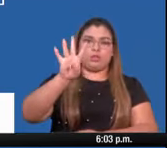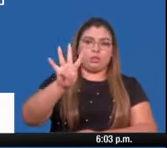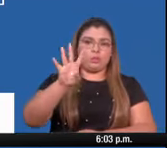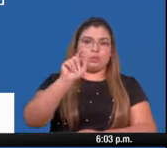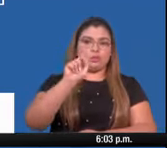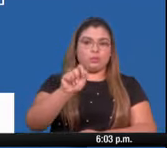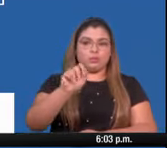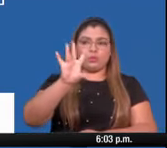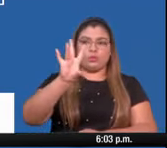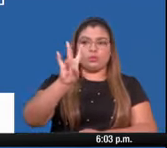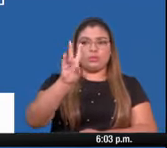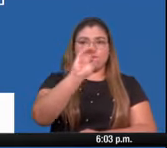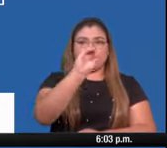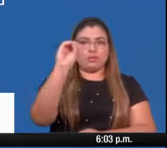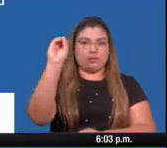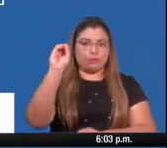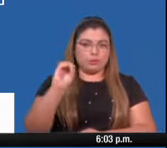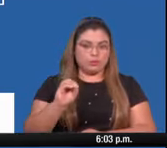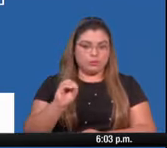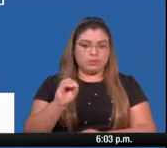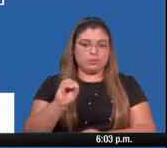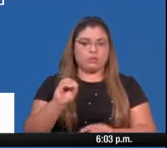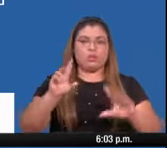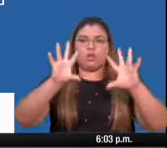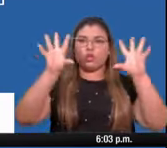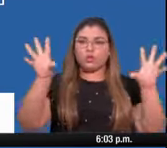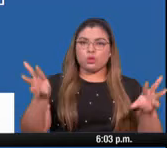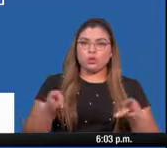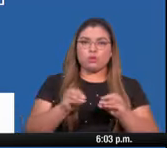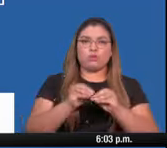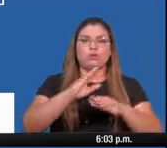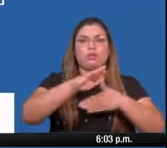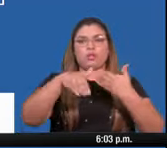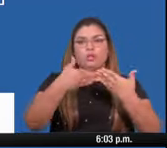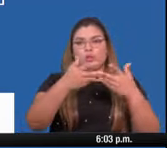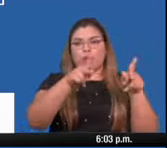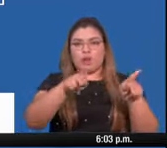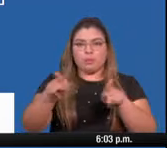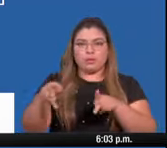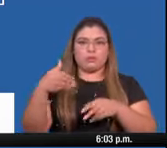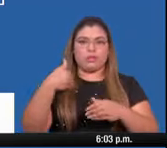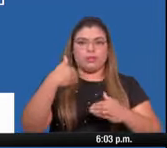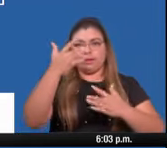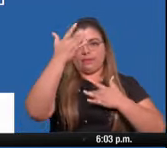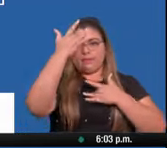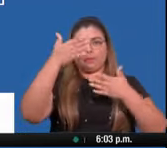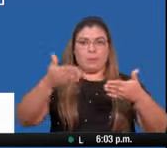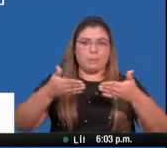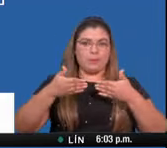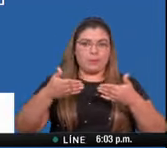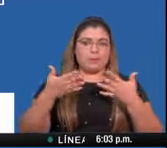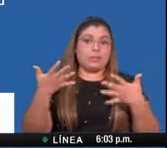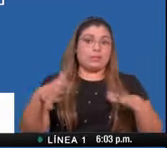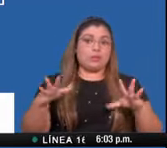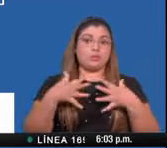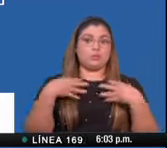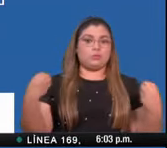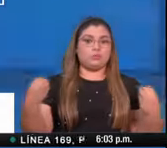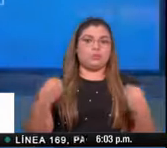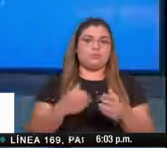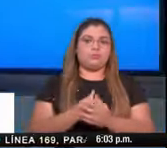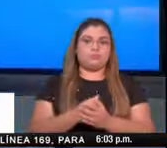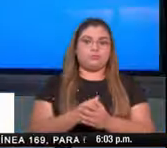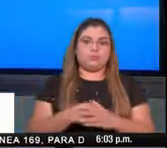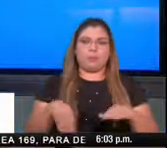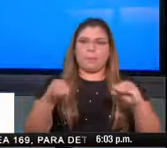.7% del total de los casos que tiene Panamá como recuperados, muy por